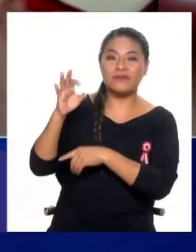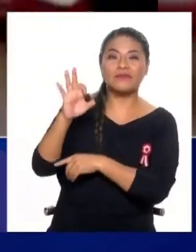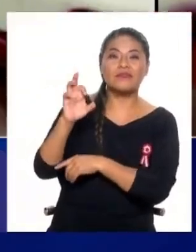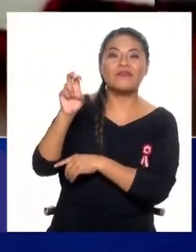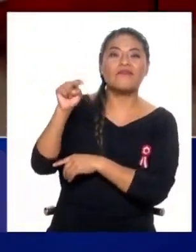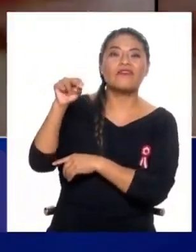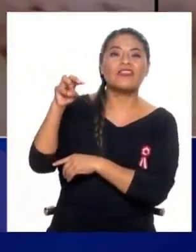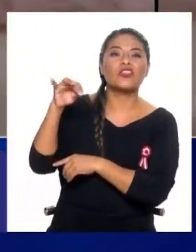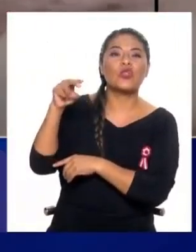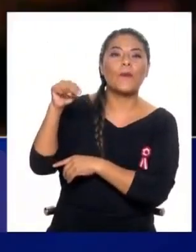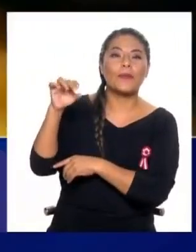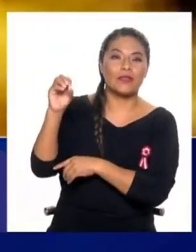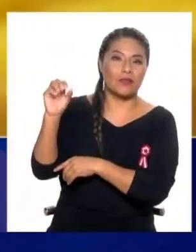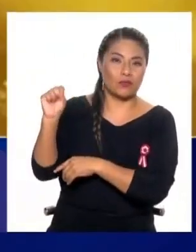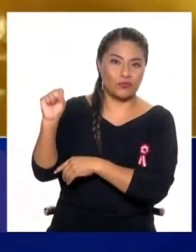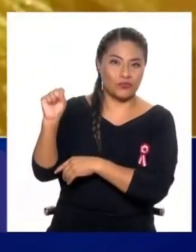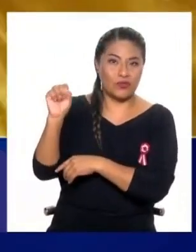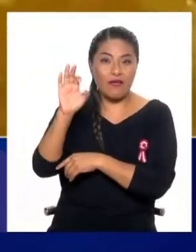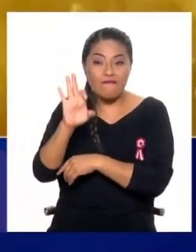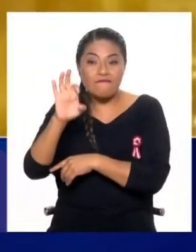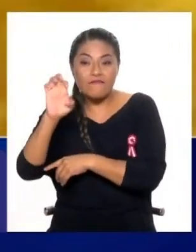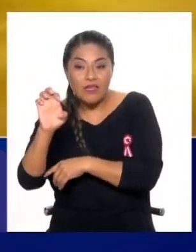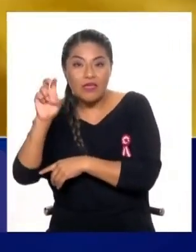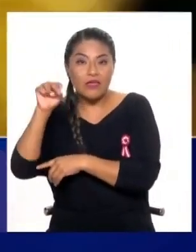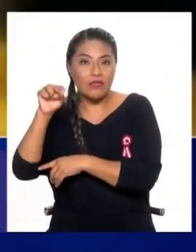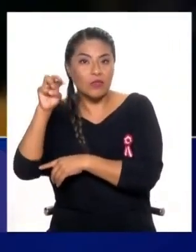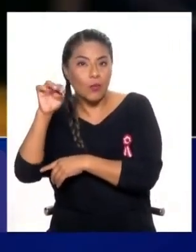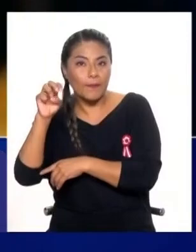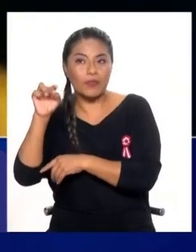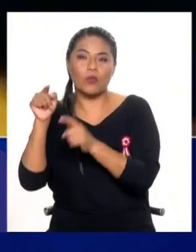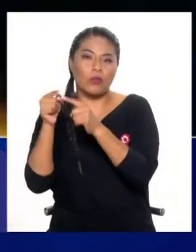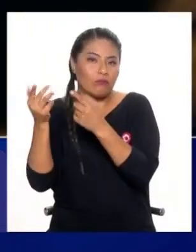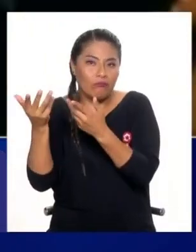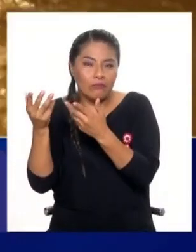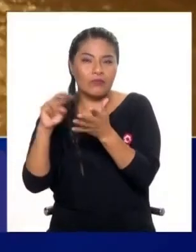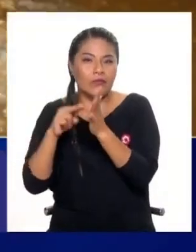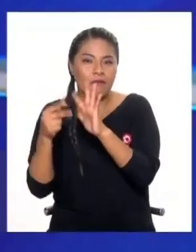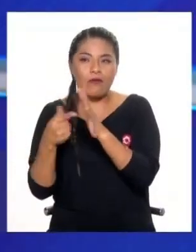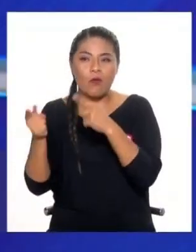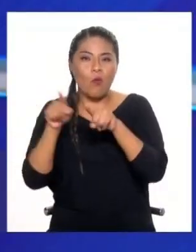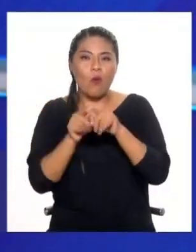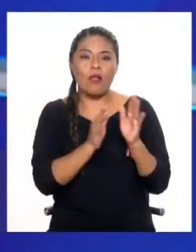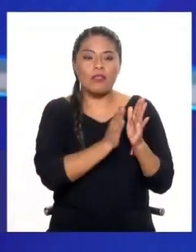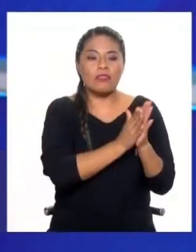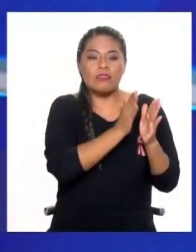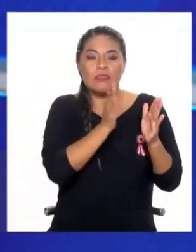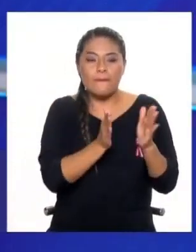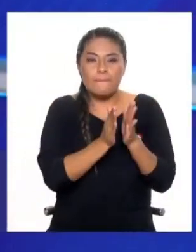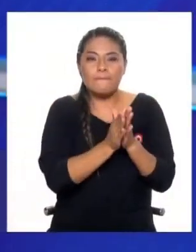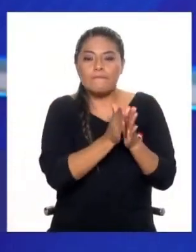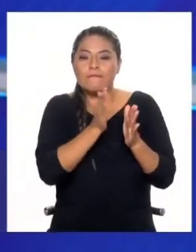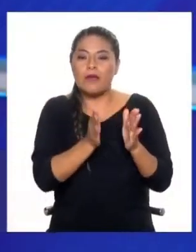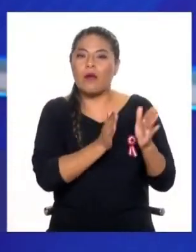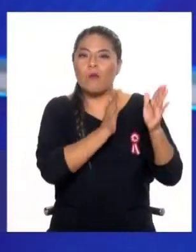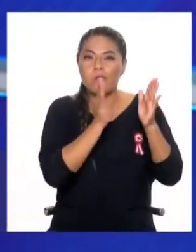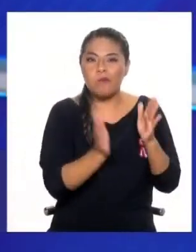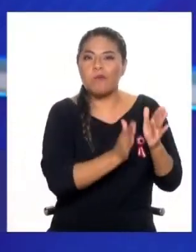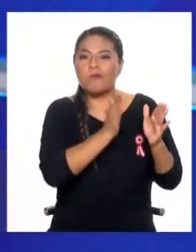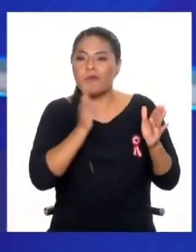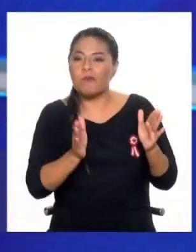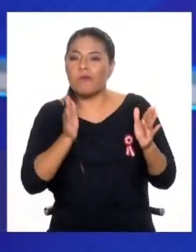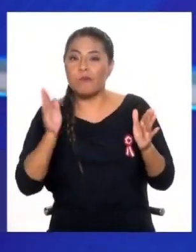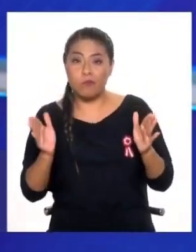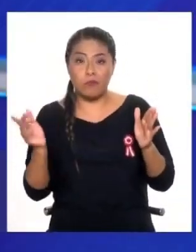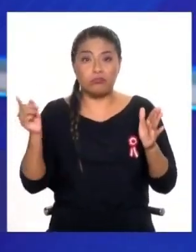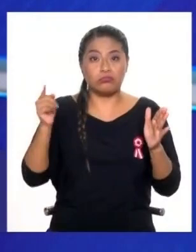natural. O sea, son fenómenos que son periódicos en el tiempo. Tenemos